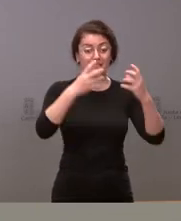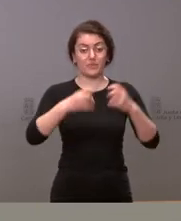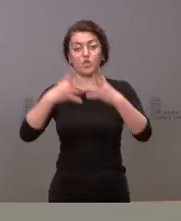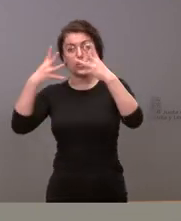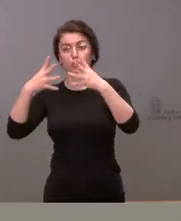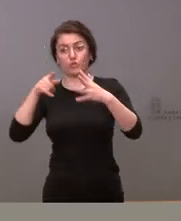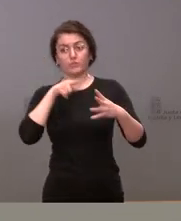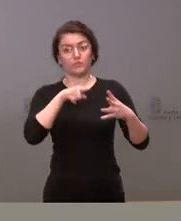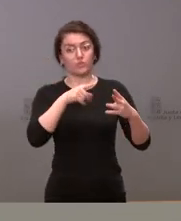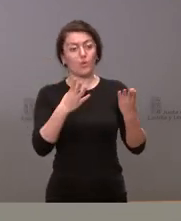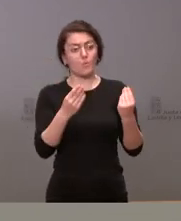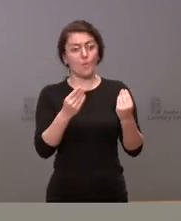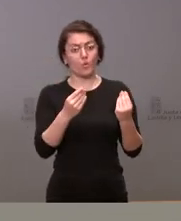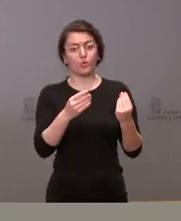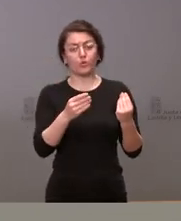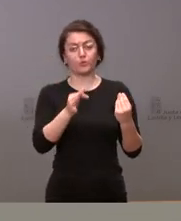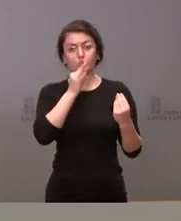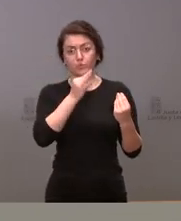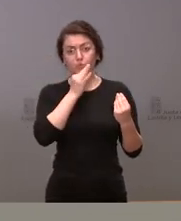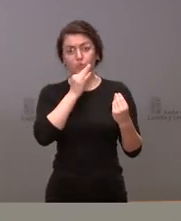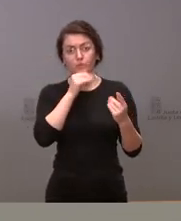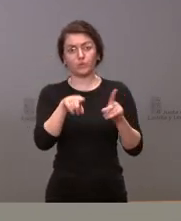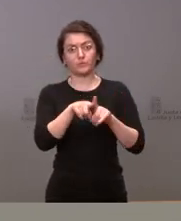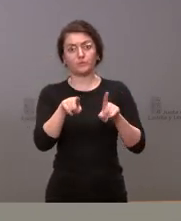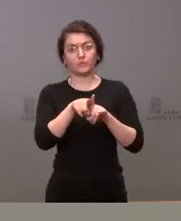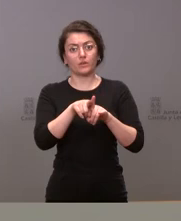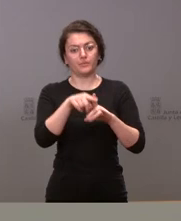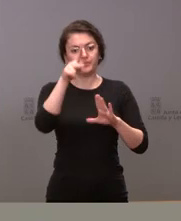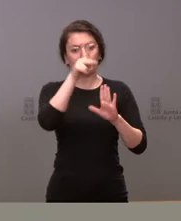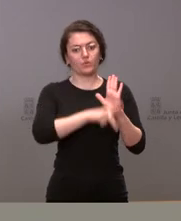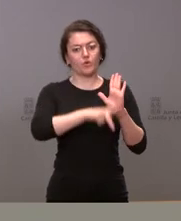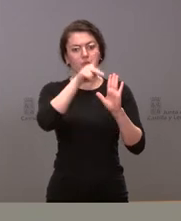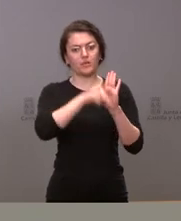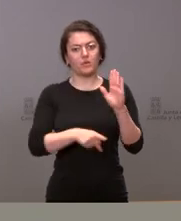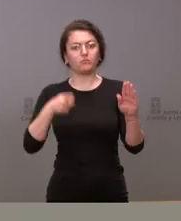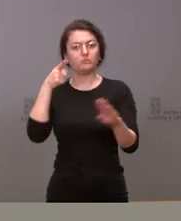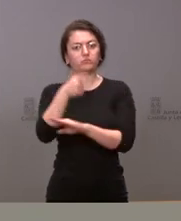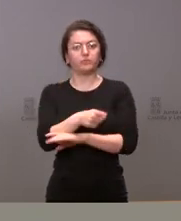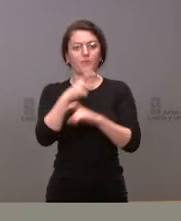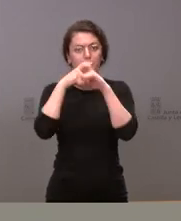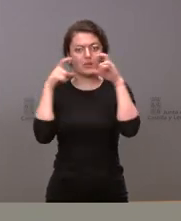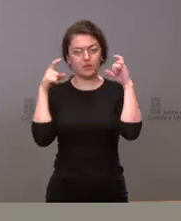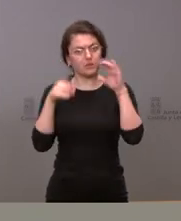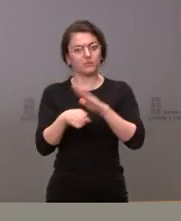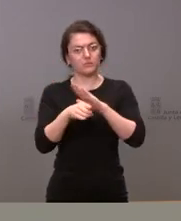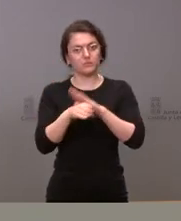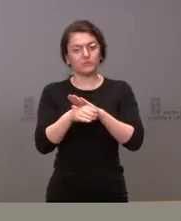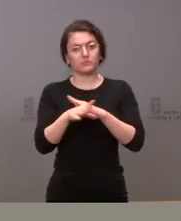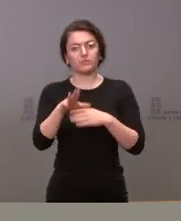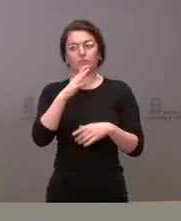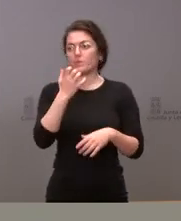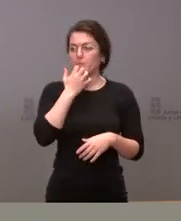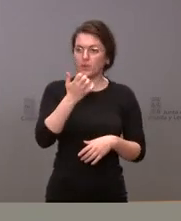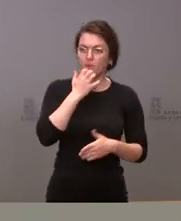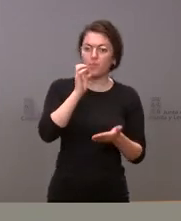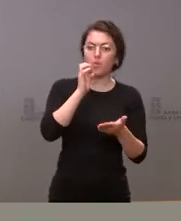edificios siguen siendo estando vinculados por esta normativa de obligación de mascarillas en la medida en que estamos hablando de centros